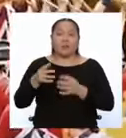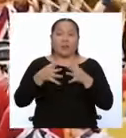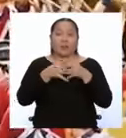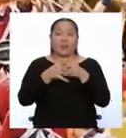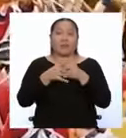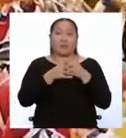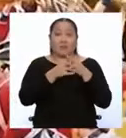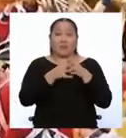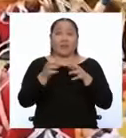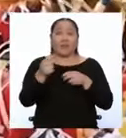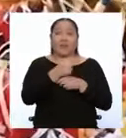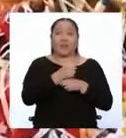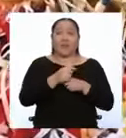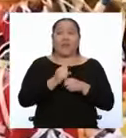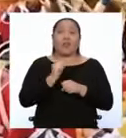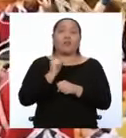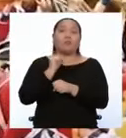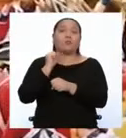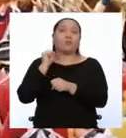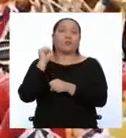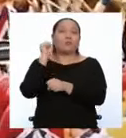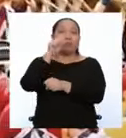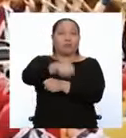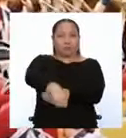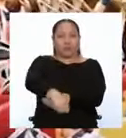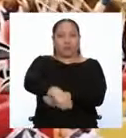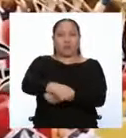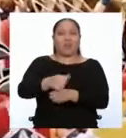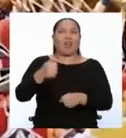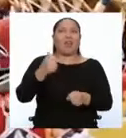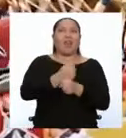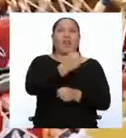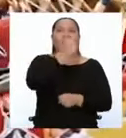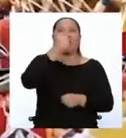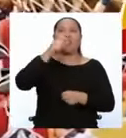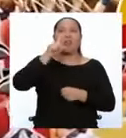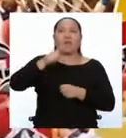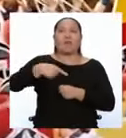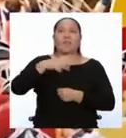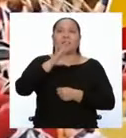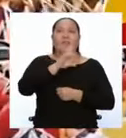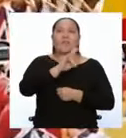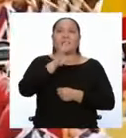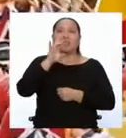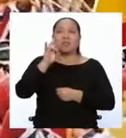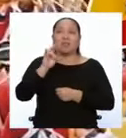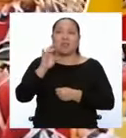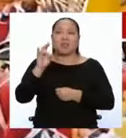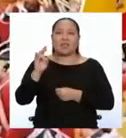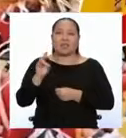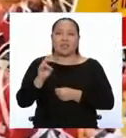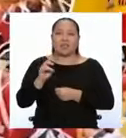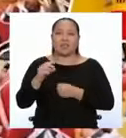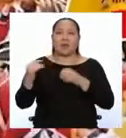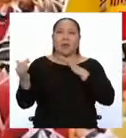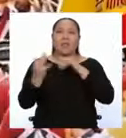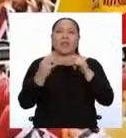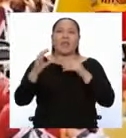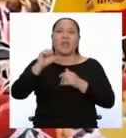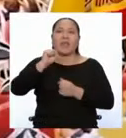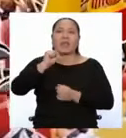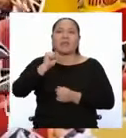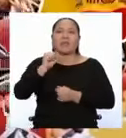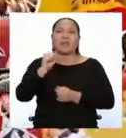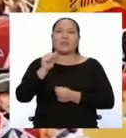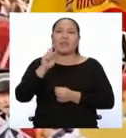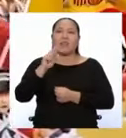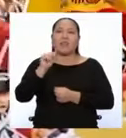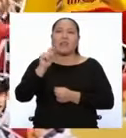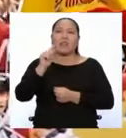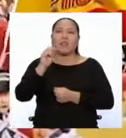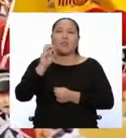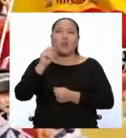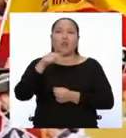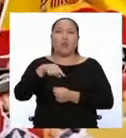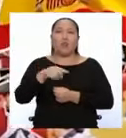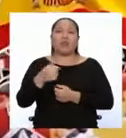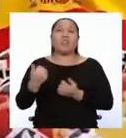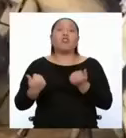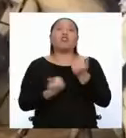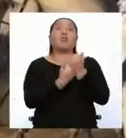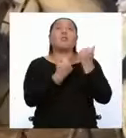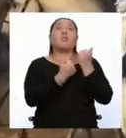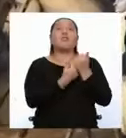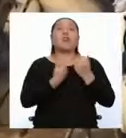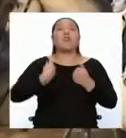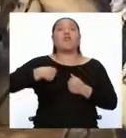en la Batalla de Saratoga, en 1777, donde estuvieron respaldados por Francia y en menor medida por España.